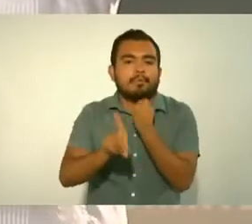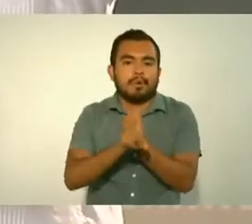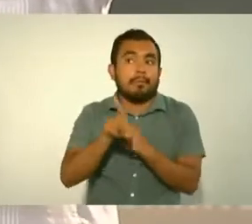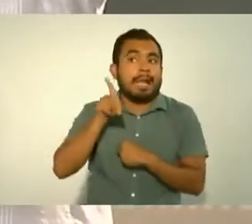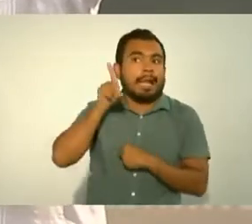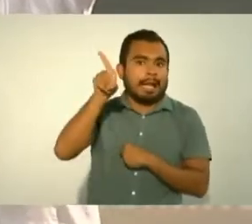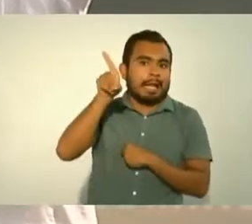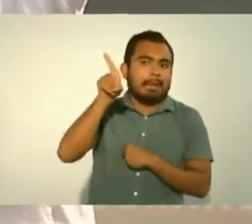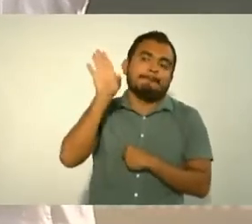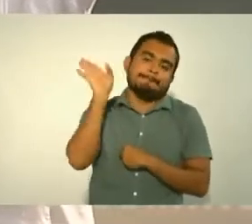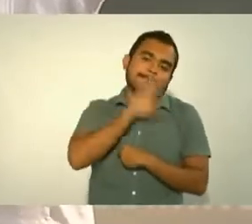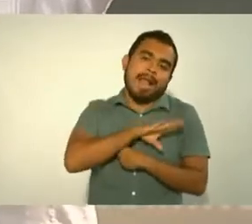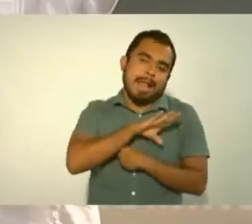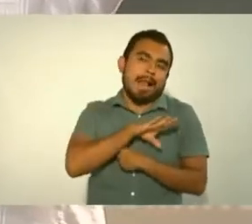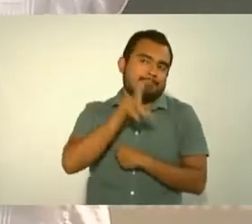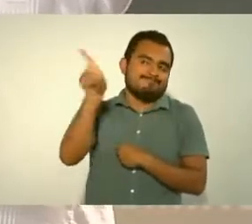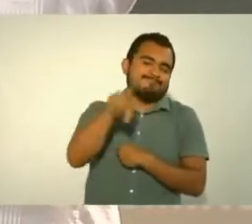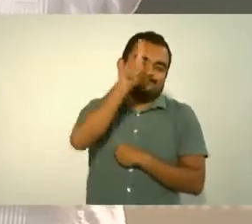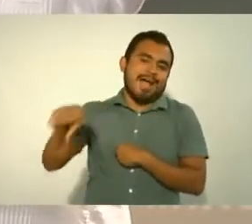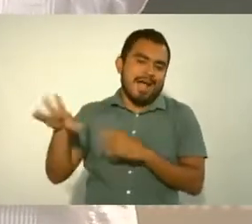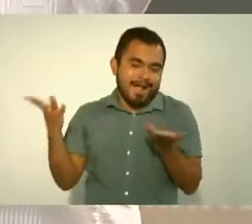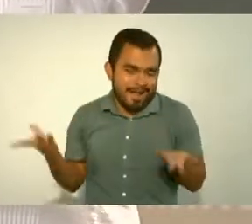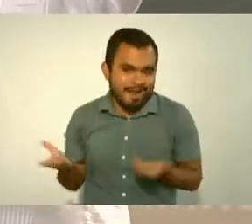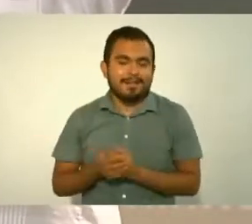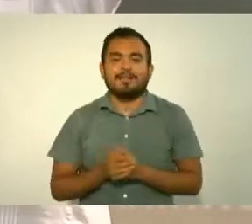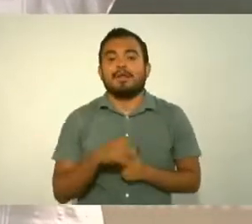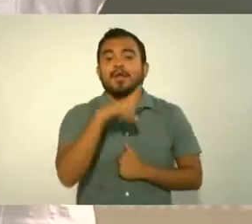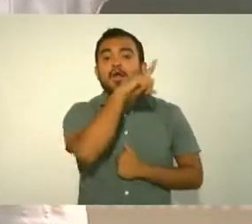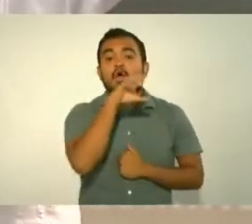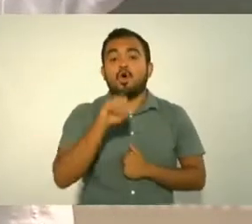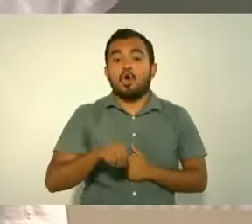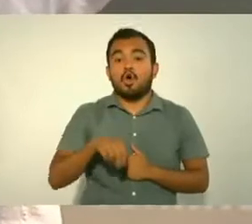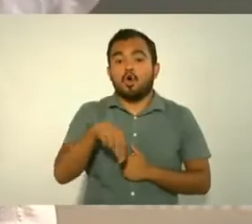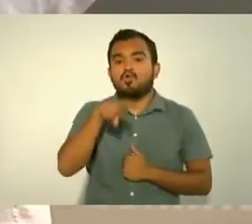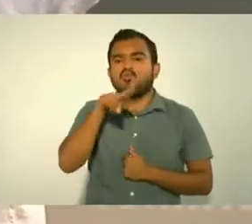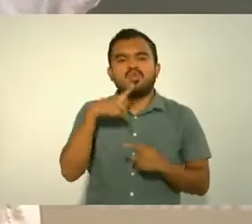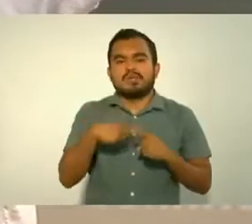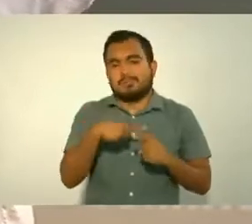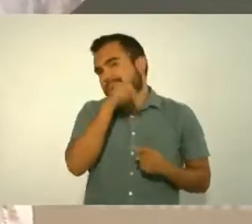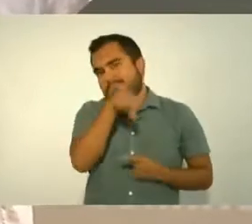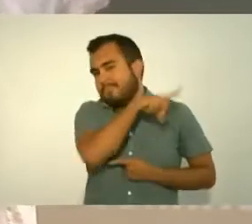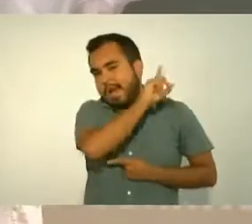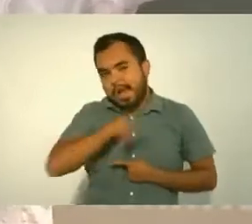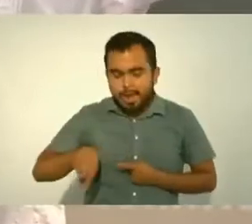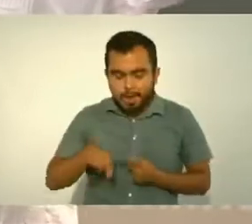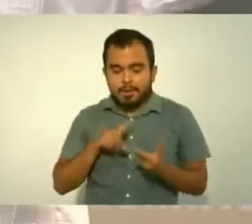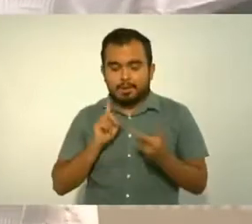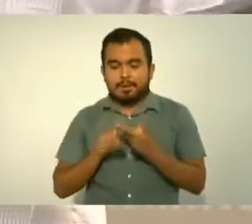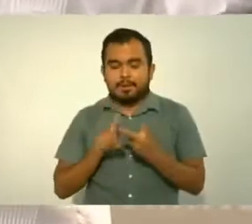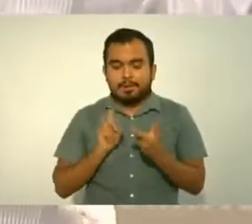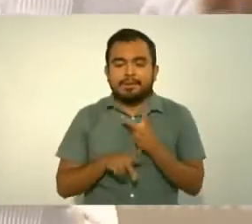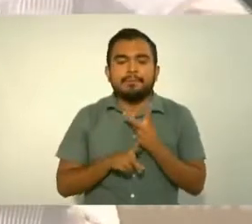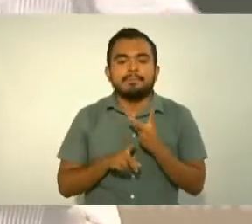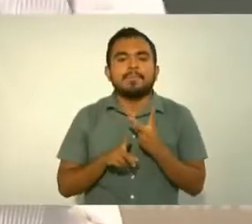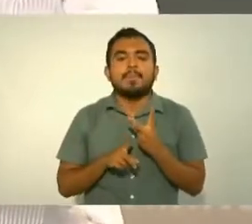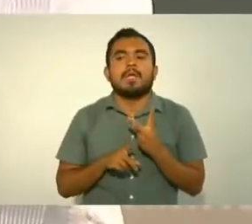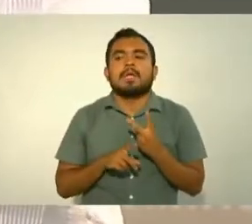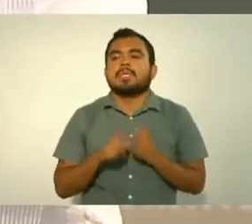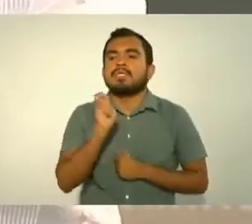tache la ONU y tienen tache las